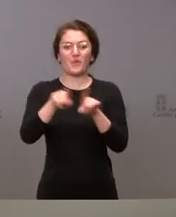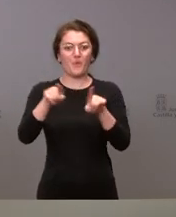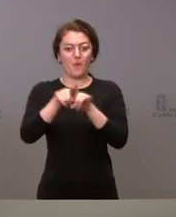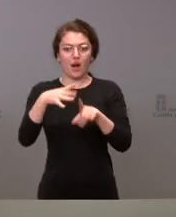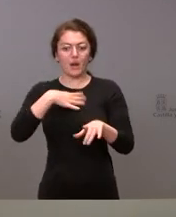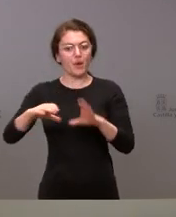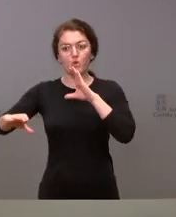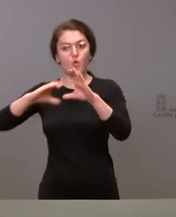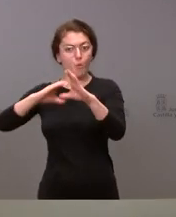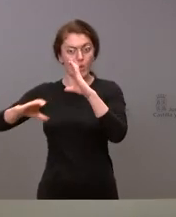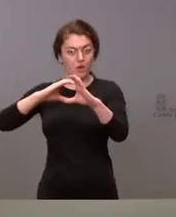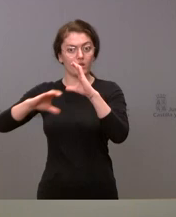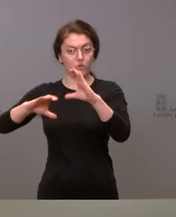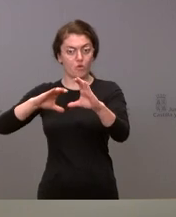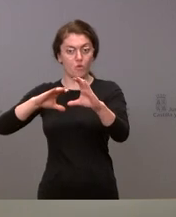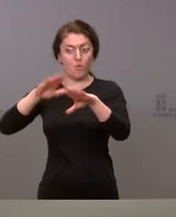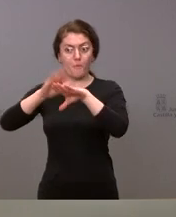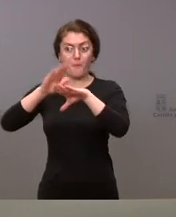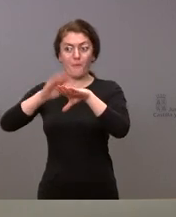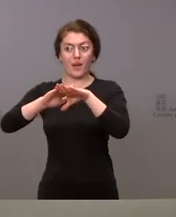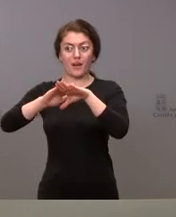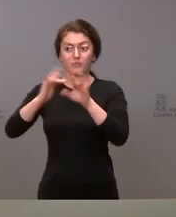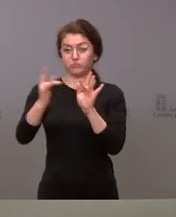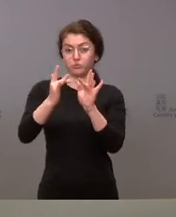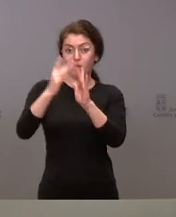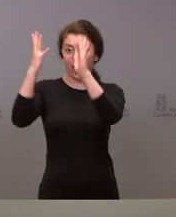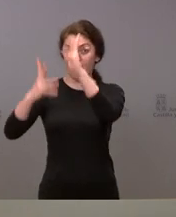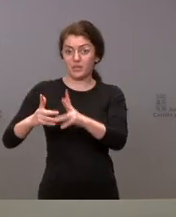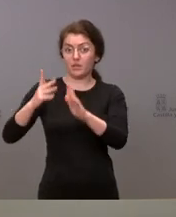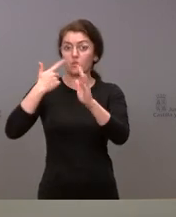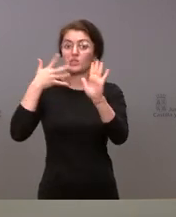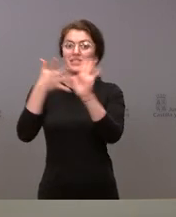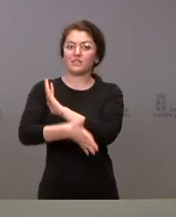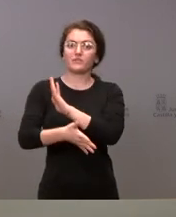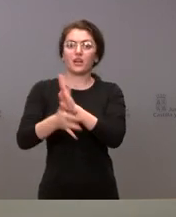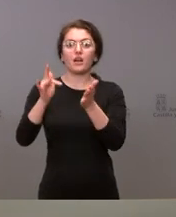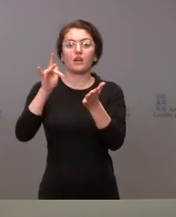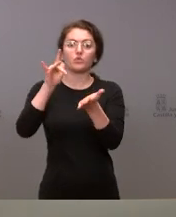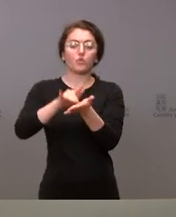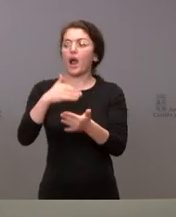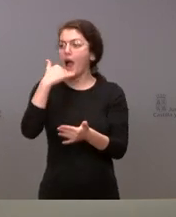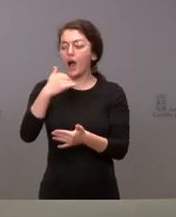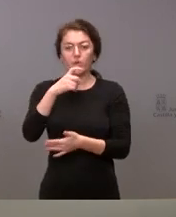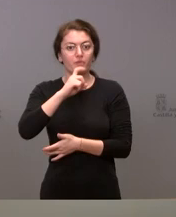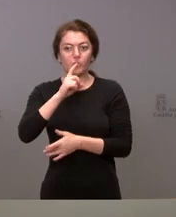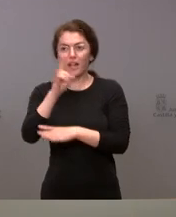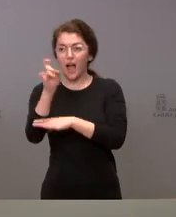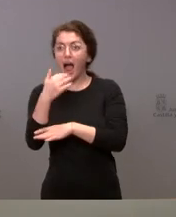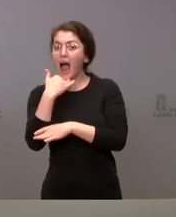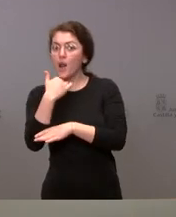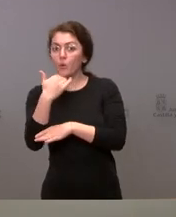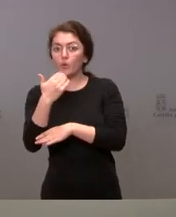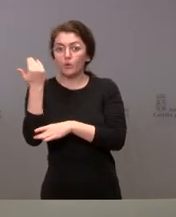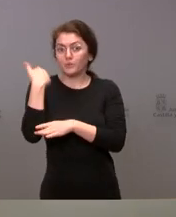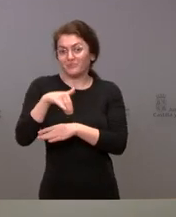comunicación con la Administración. Solamente, en caso de algún tipo de dificultad de cobertura, se utilizaría